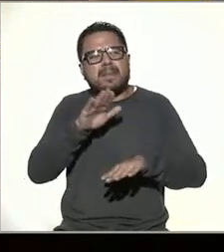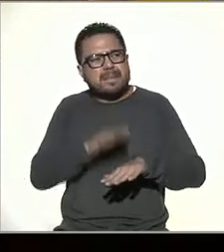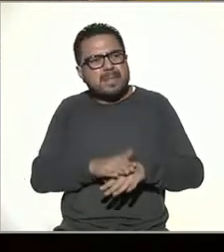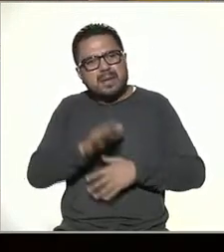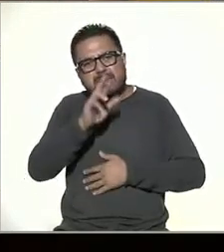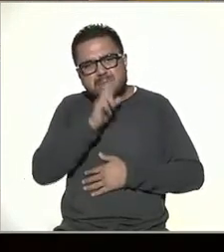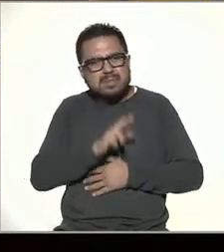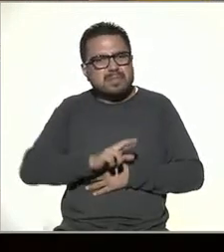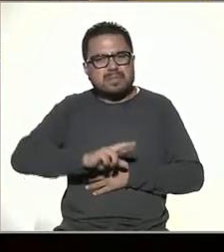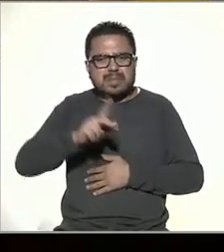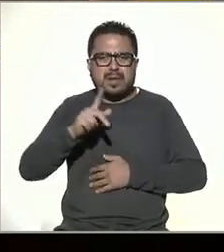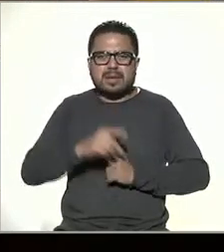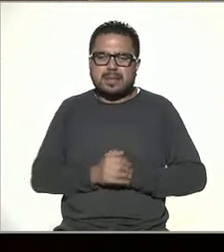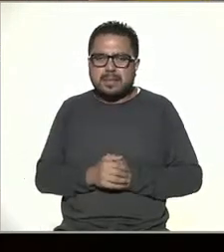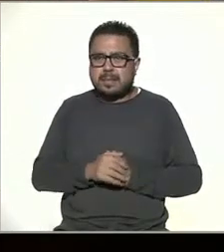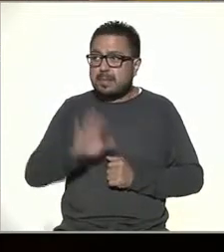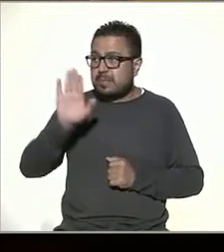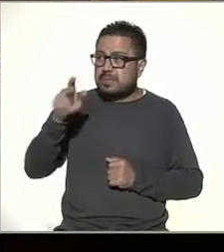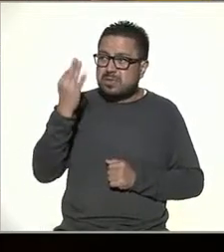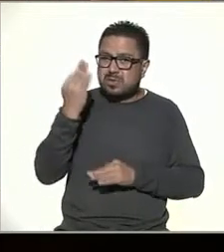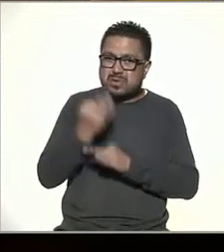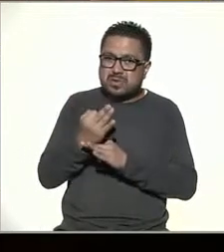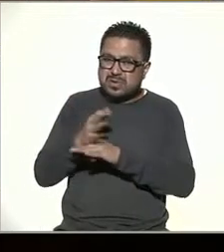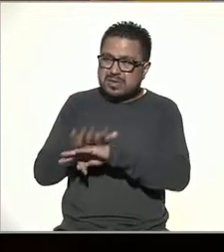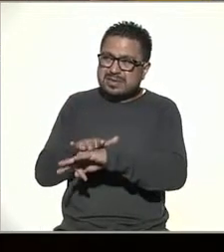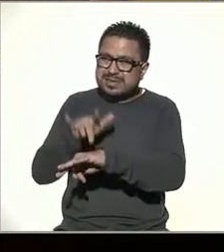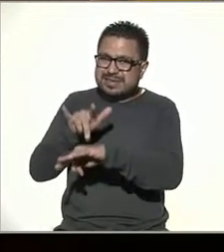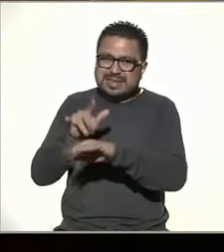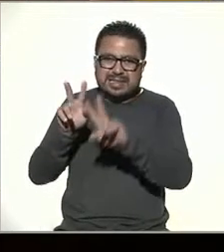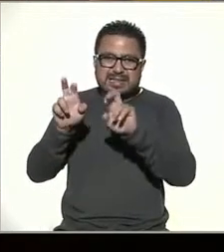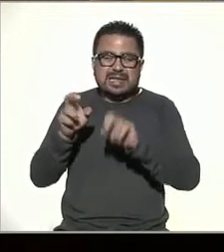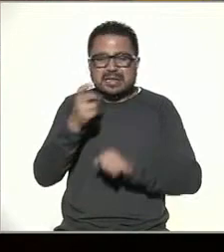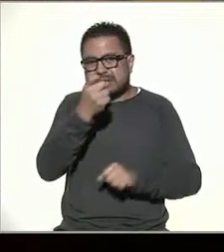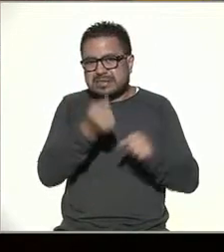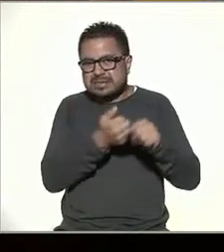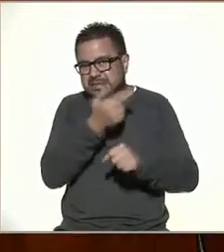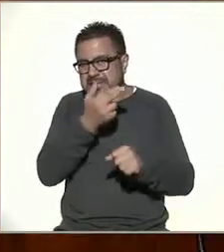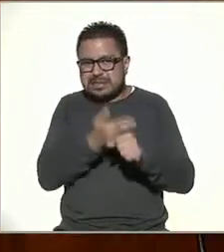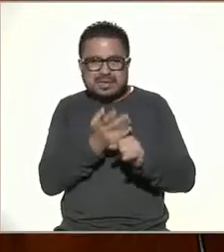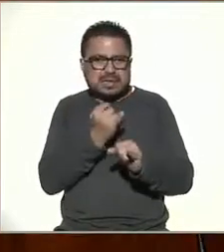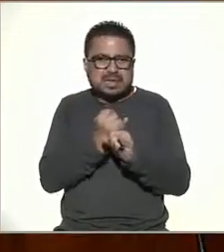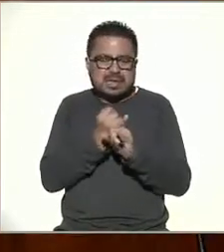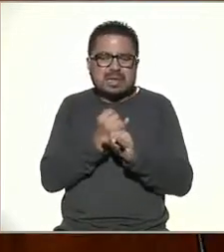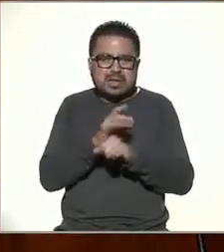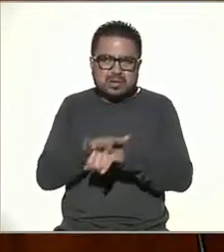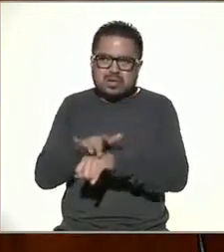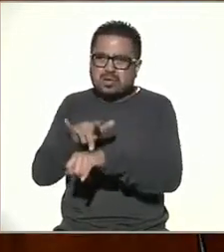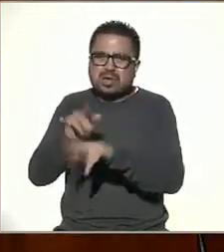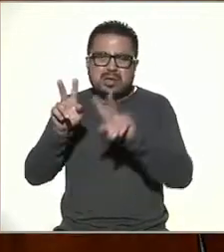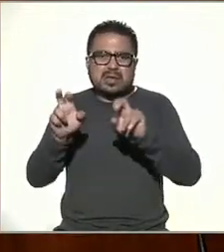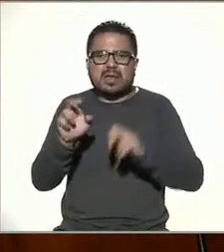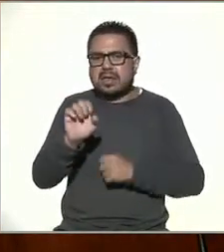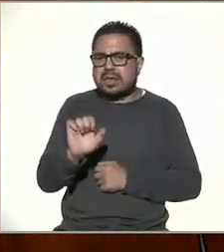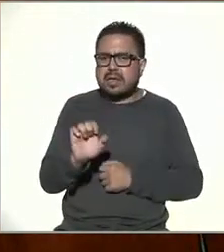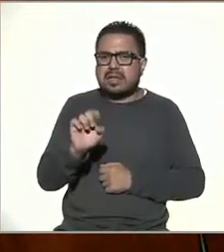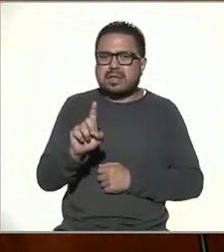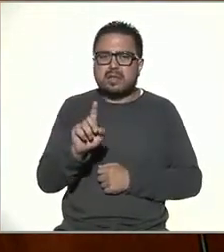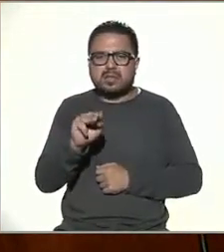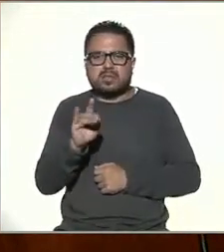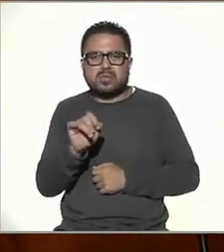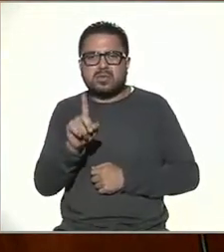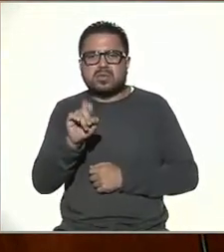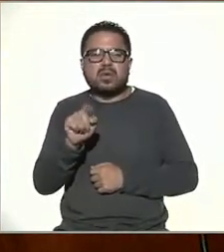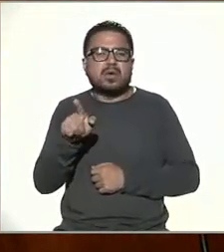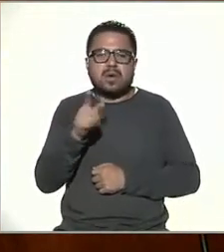la mejor forma posible y mira ahora que tocas el tema de ciberseguridad vamos a entrar directamente a él Edmundo Daniel Silva oficial de la